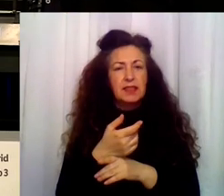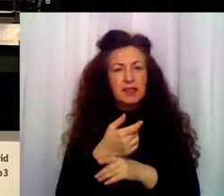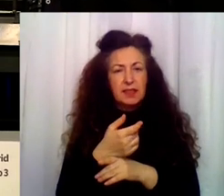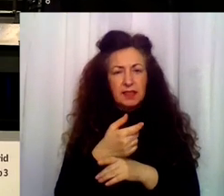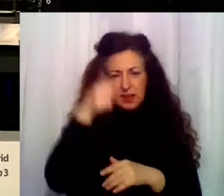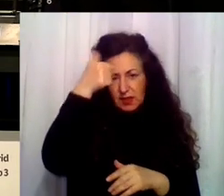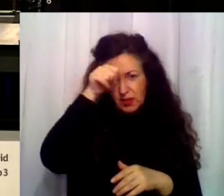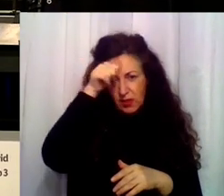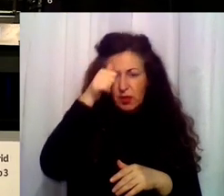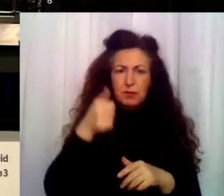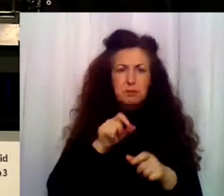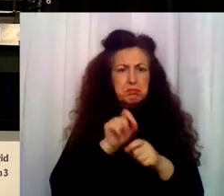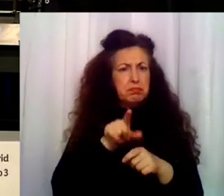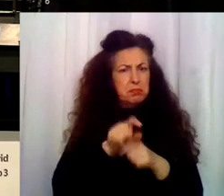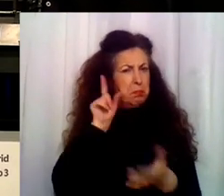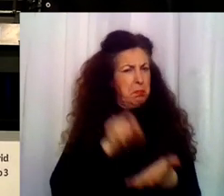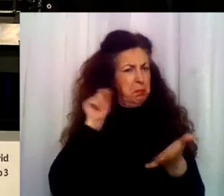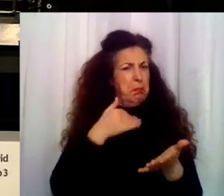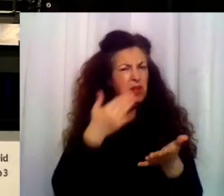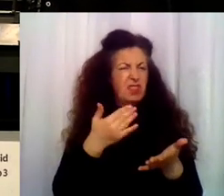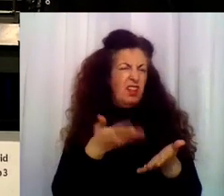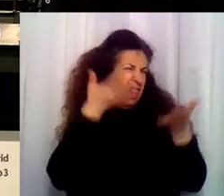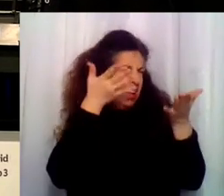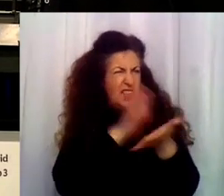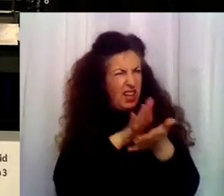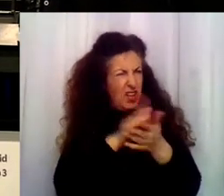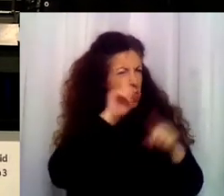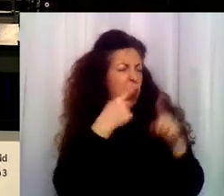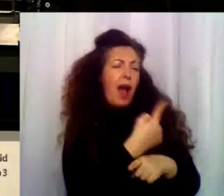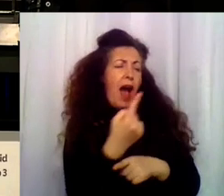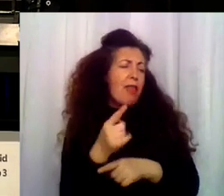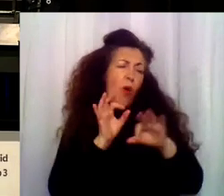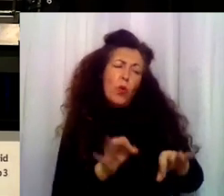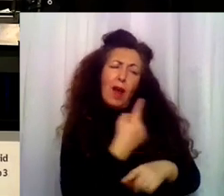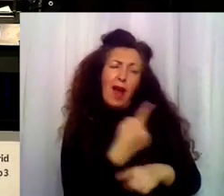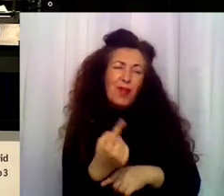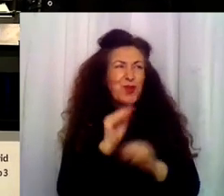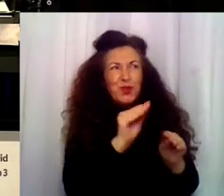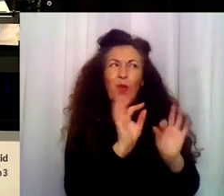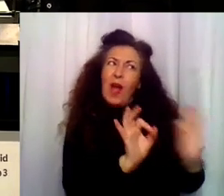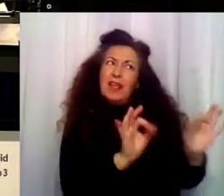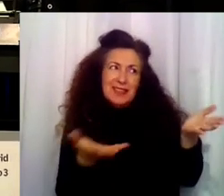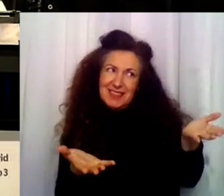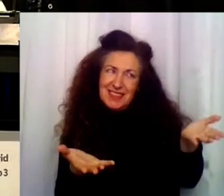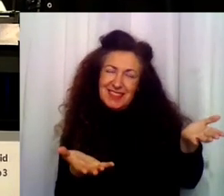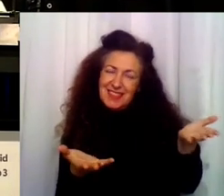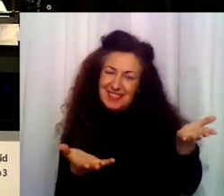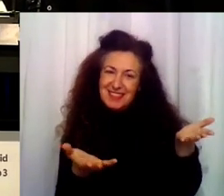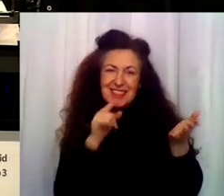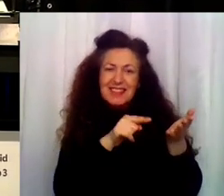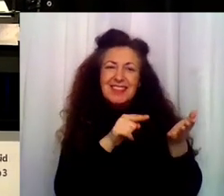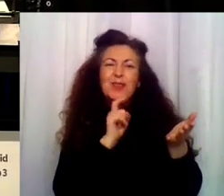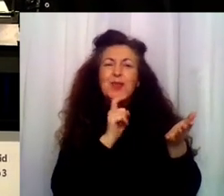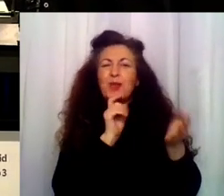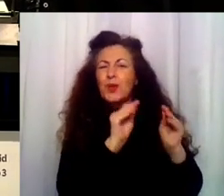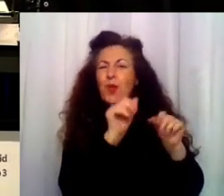Me he corrido muy pronto. Ah, bueno, no te preocupes. Cada uno es como es. Eso forma parte de tu... Ay, ahora mismo no me sale. ¿Qué se